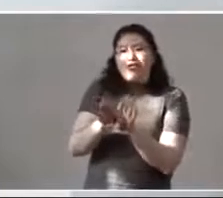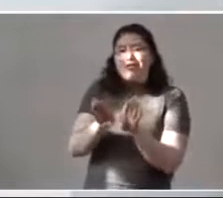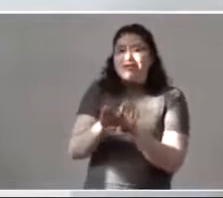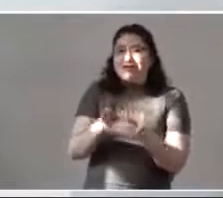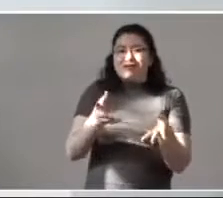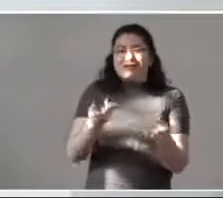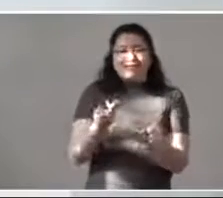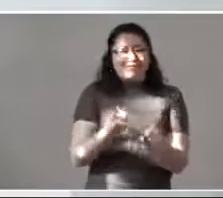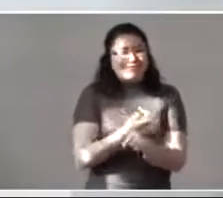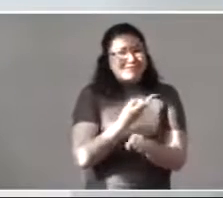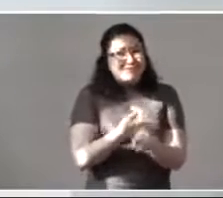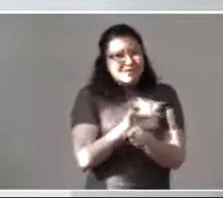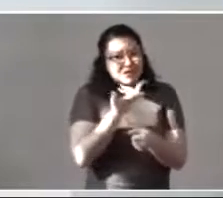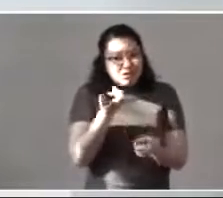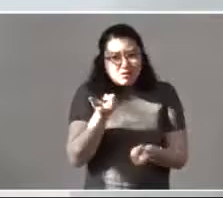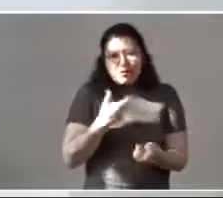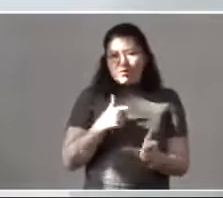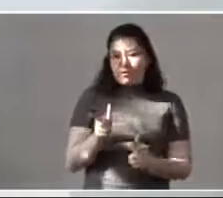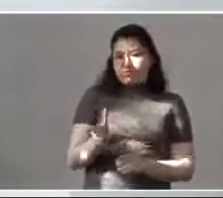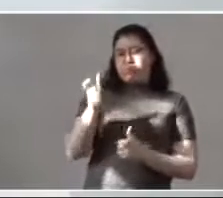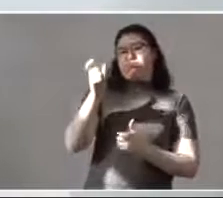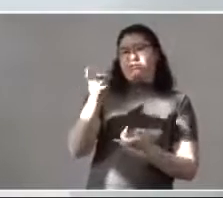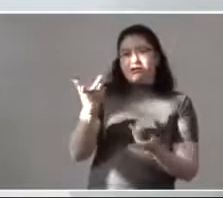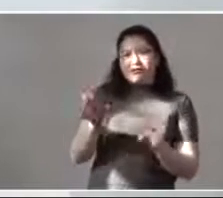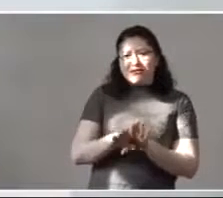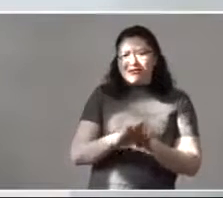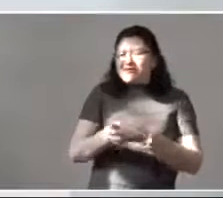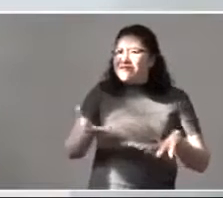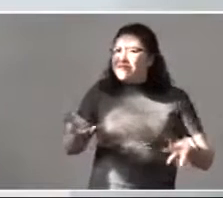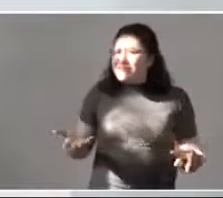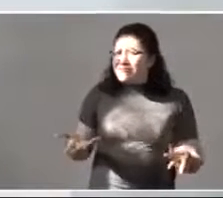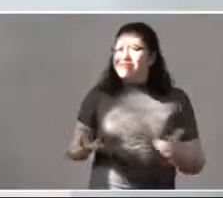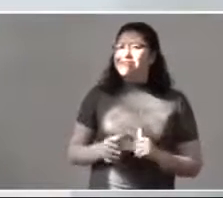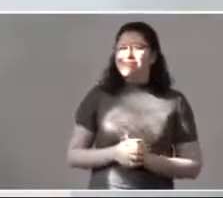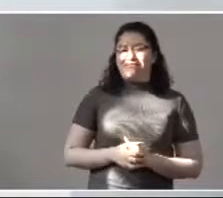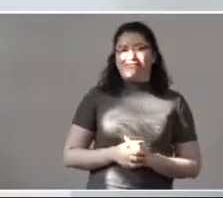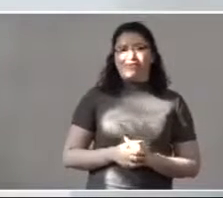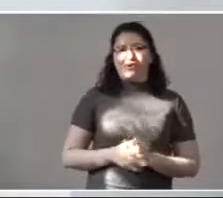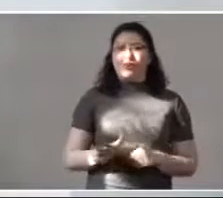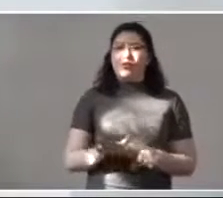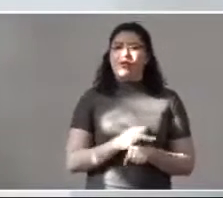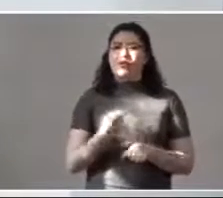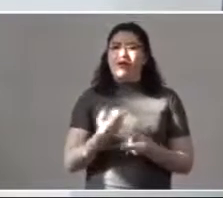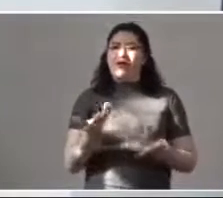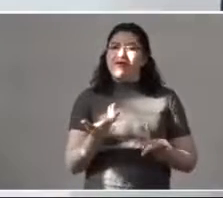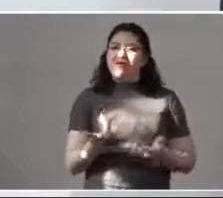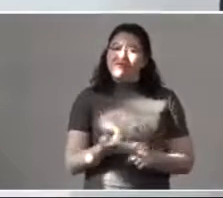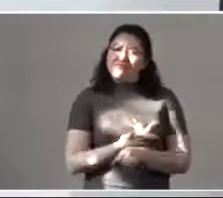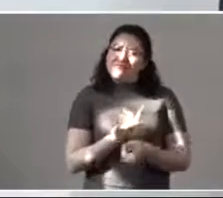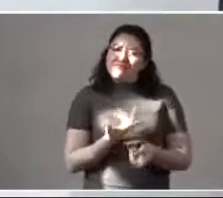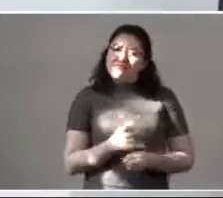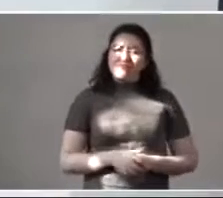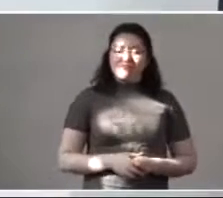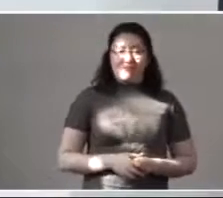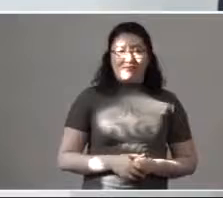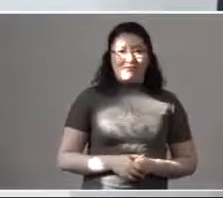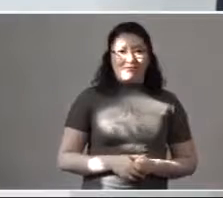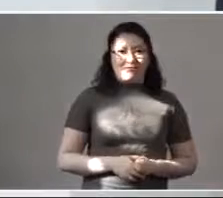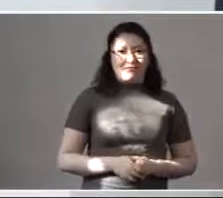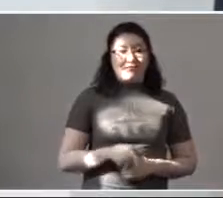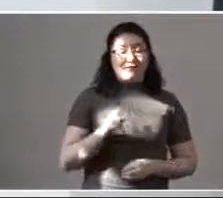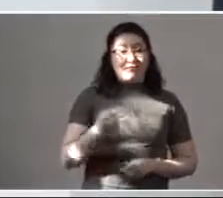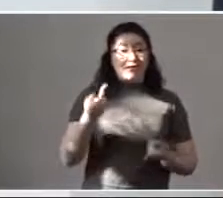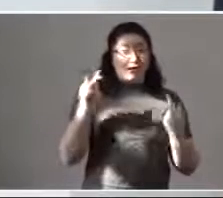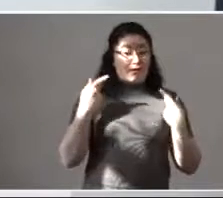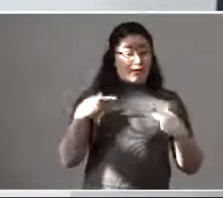¿Cómo fue que esta persona pudo ser alcanzada por los tiros? Es decir, ¿cómo fue el ataque, doctora? Era una persona